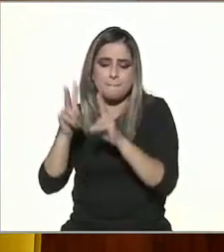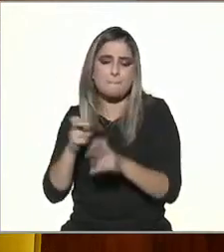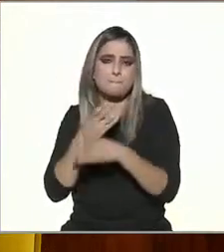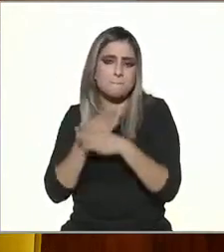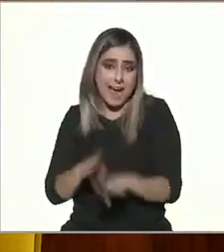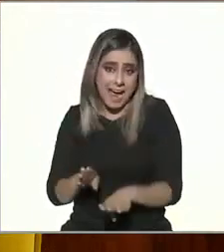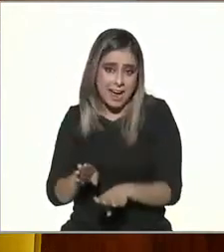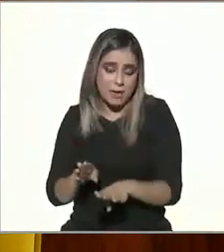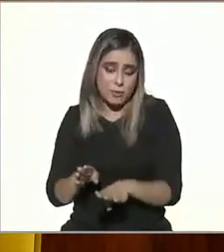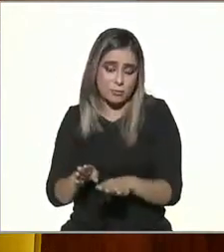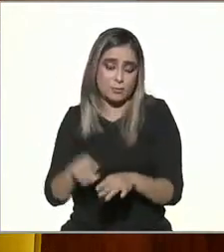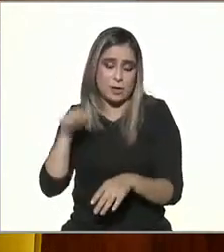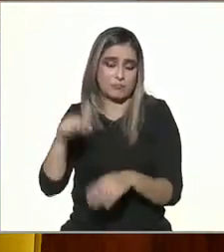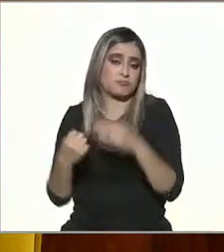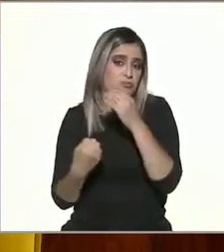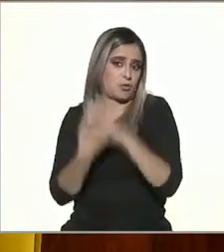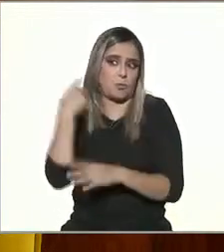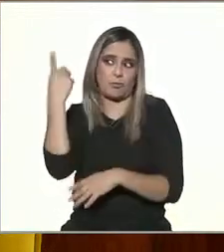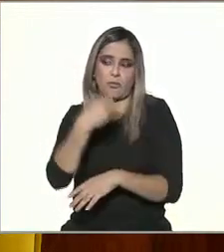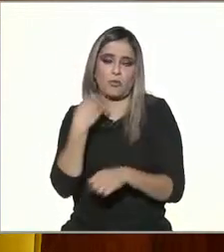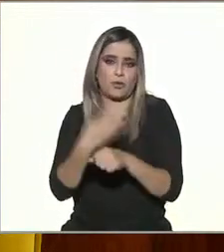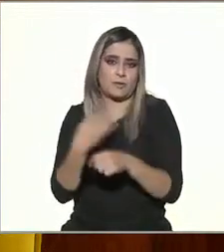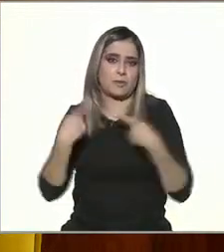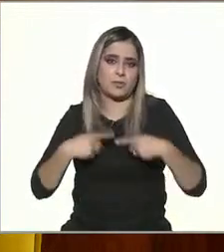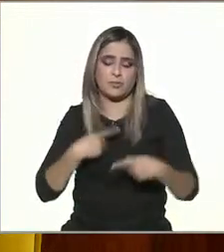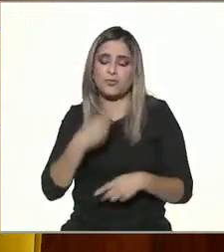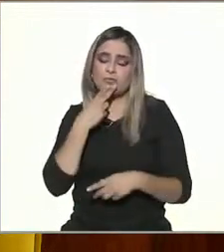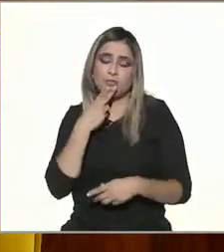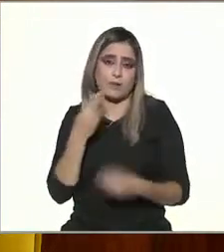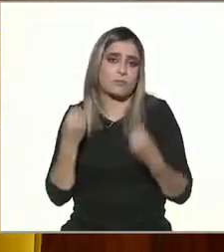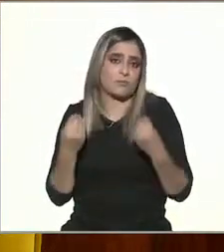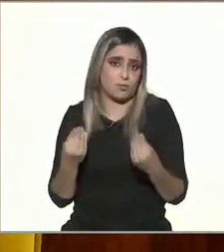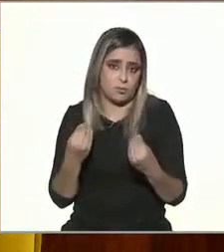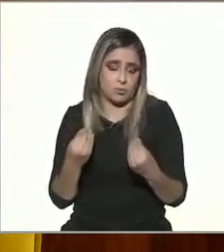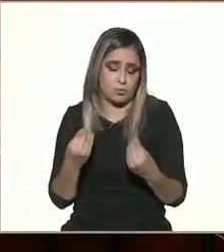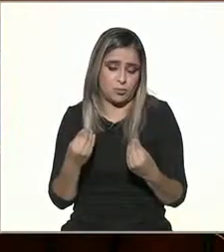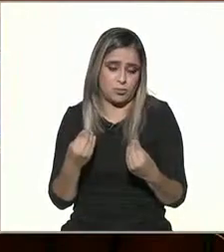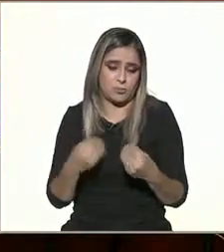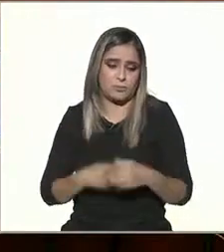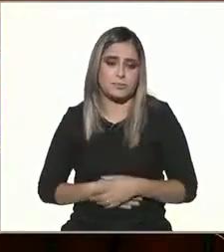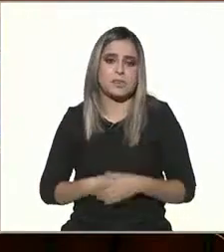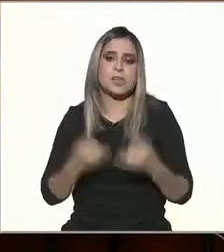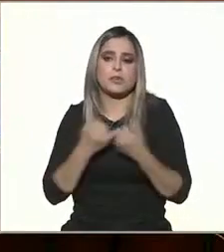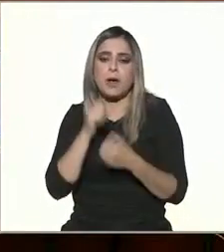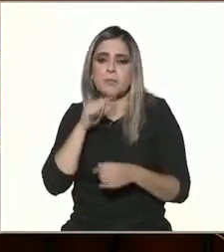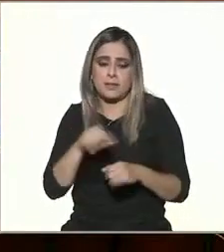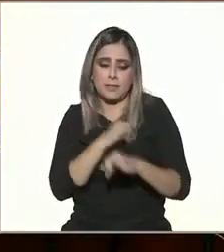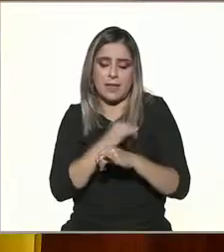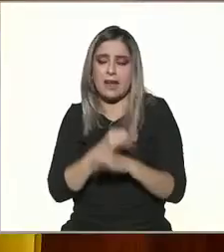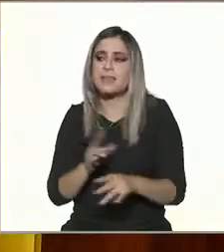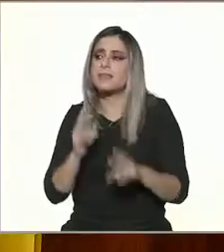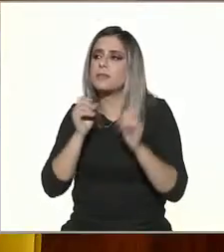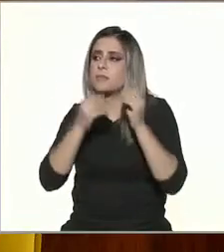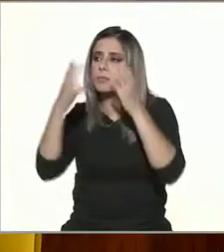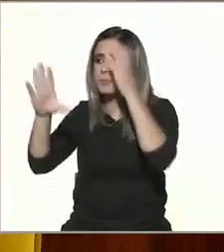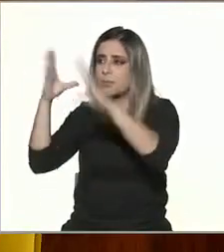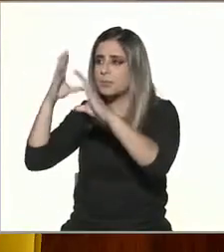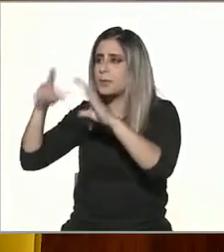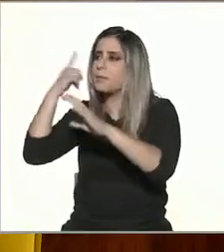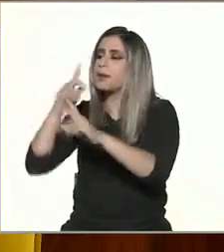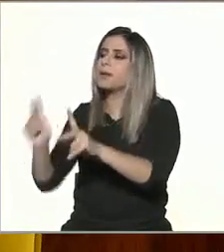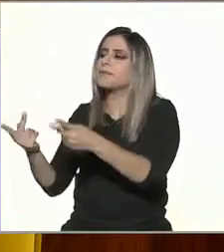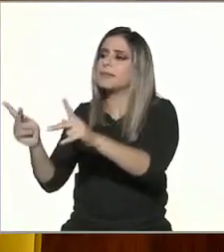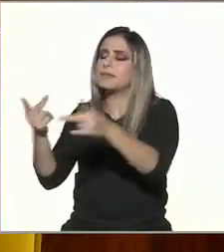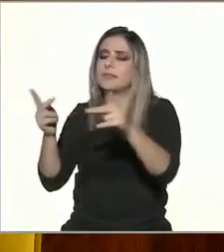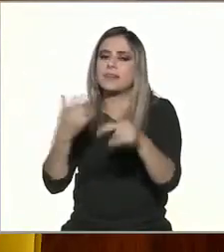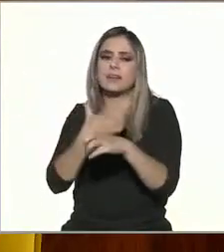uno de los temas que, bueno, todos traemos ahí en mente, y las ventas también van alrededor de, ya van un poco menos de